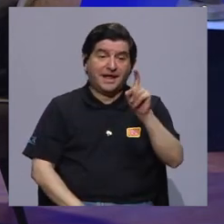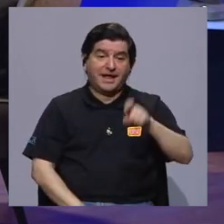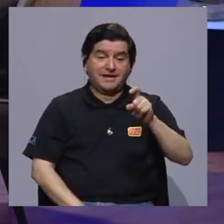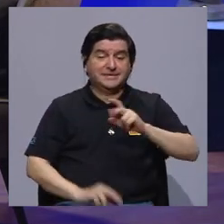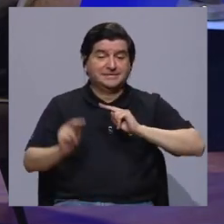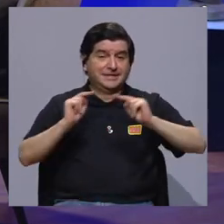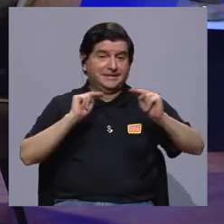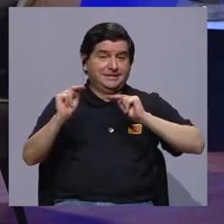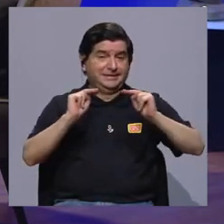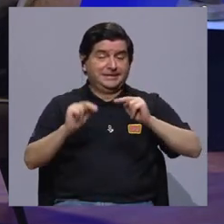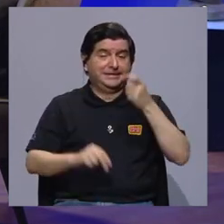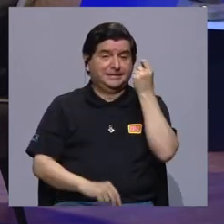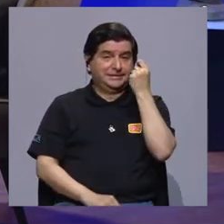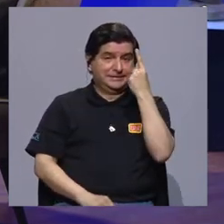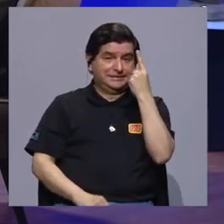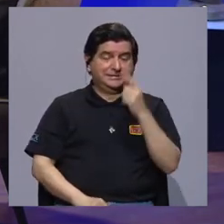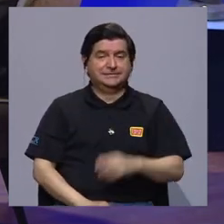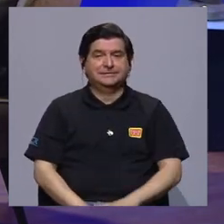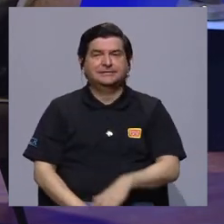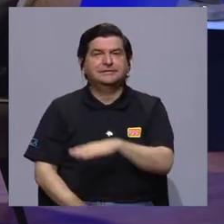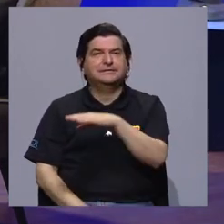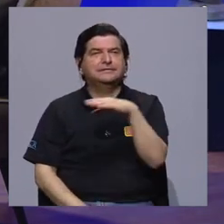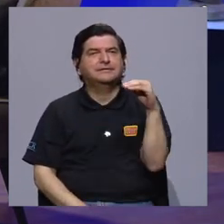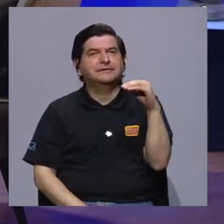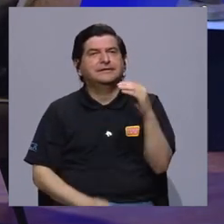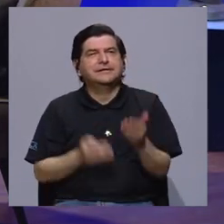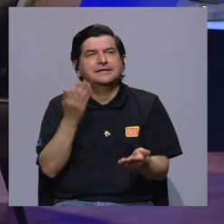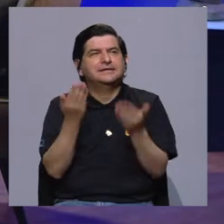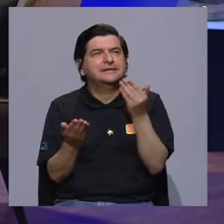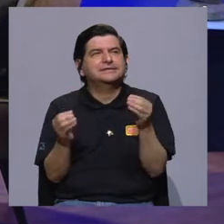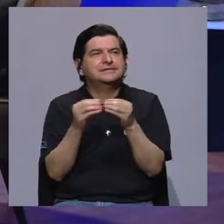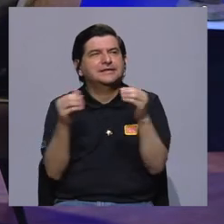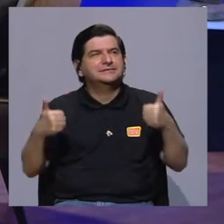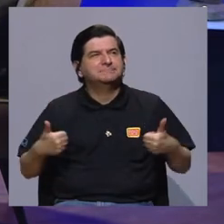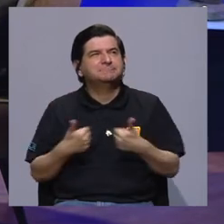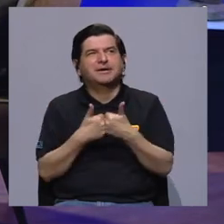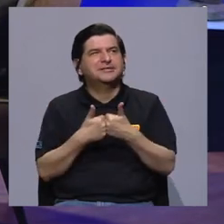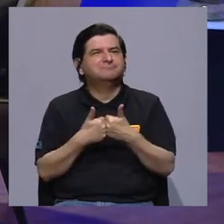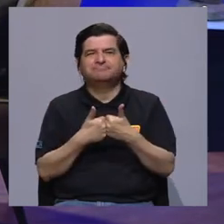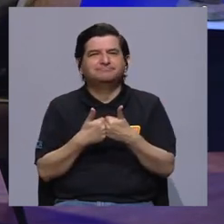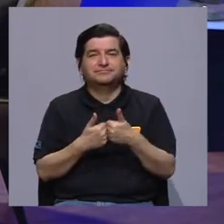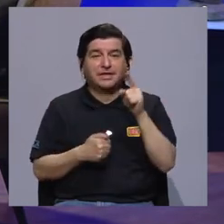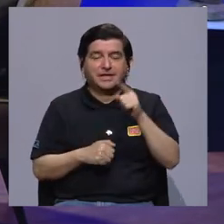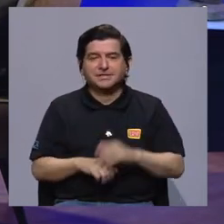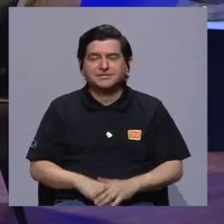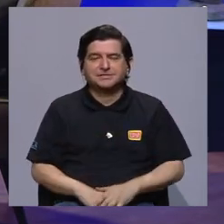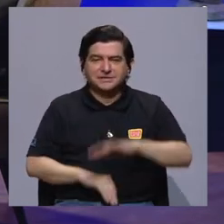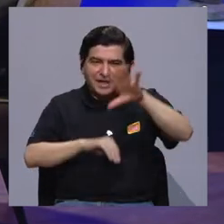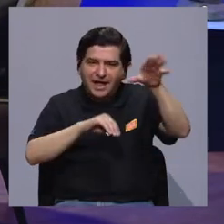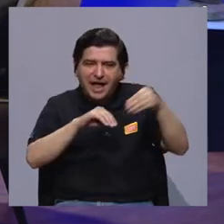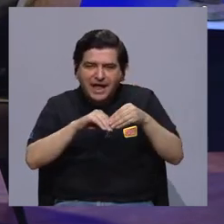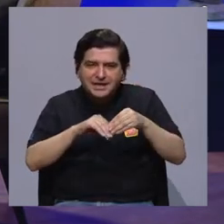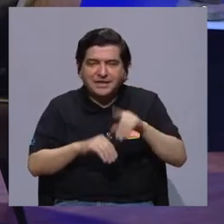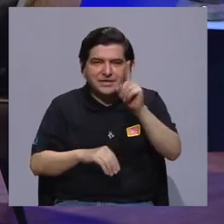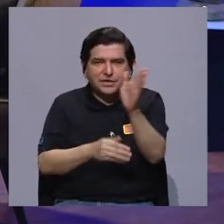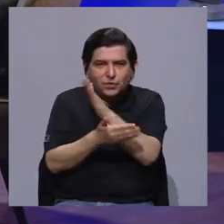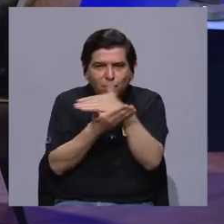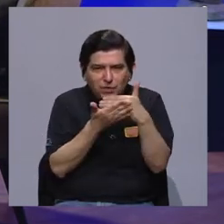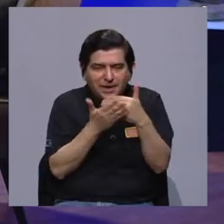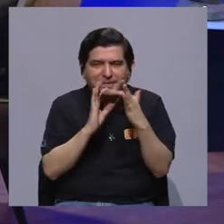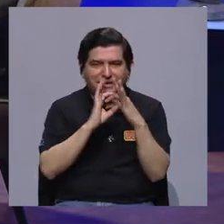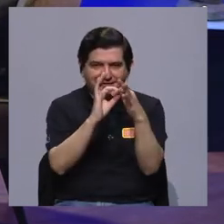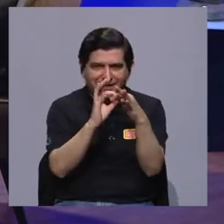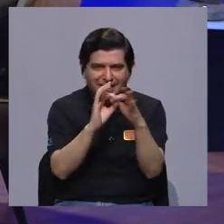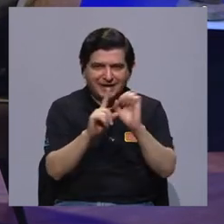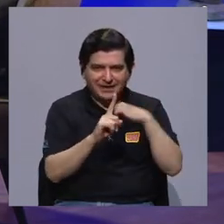requiere una negociación, entendimiento y que, sí, tal vez más que un reto es como una capa más que hay que agregarle, ¿verdad? Como